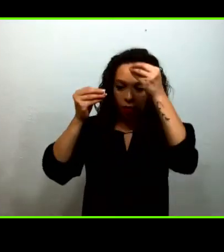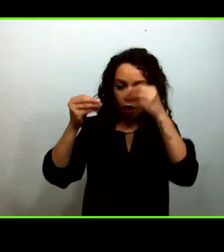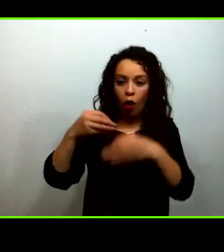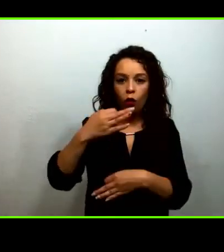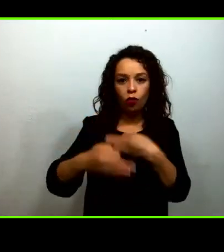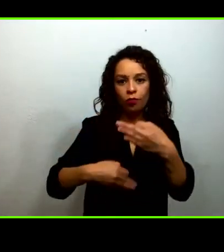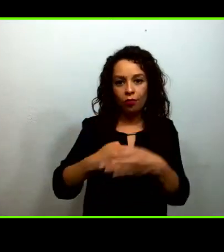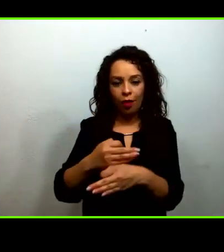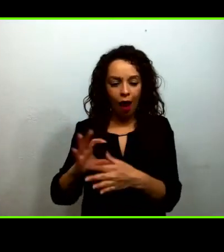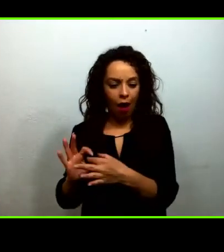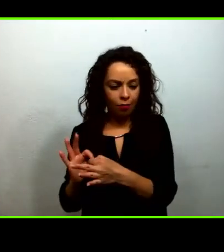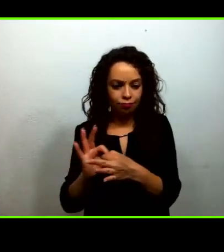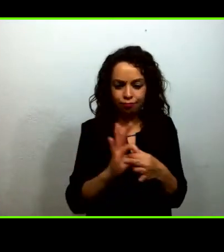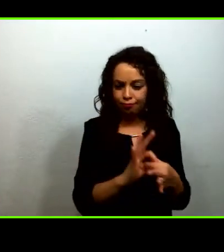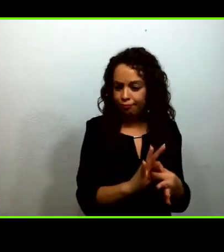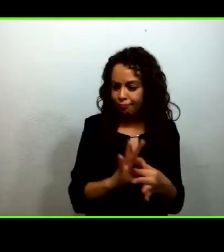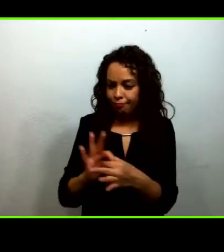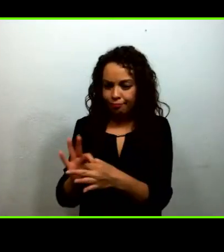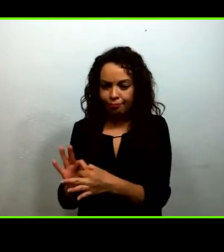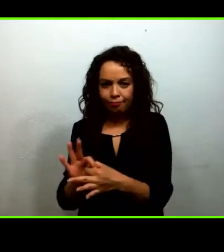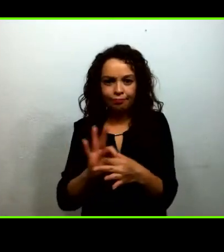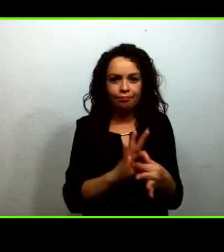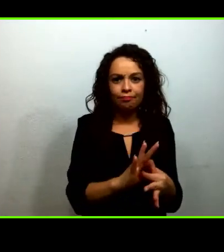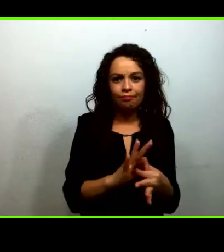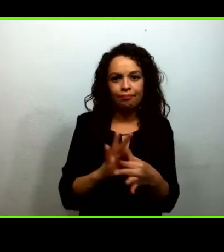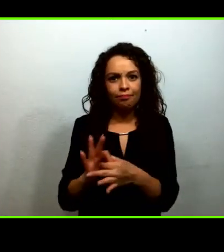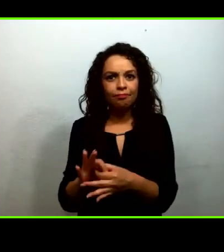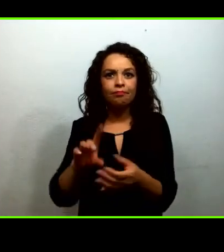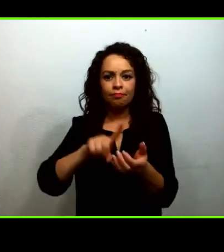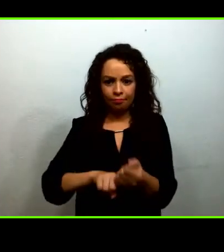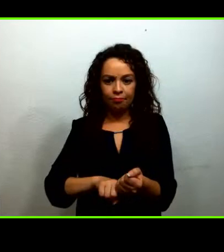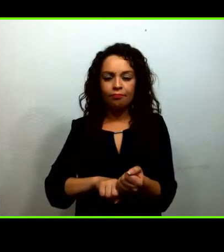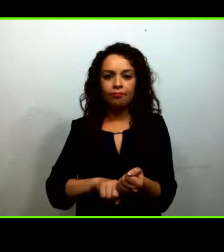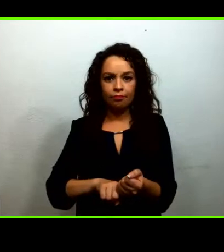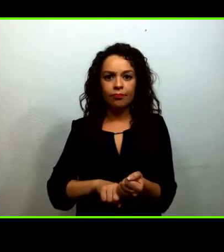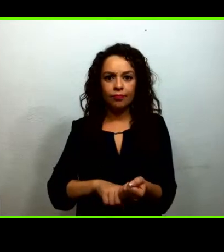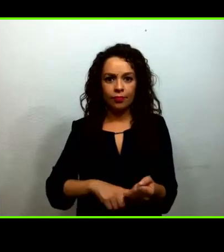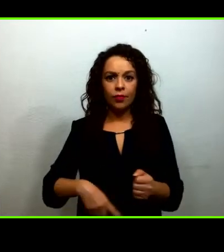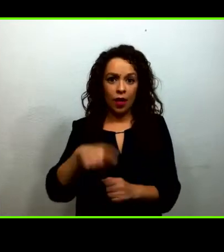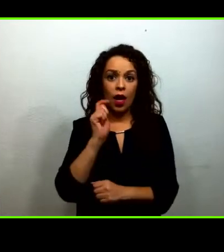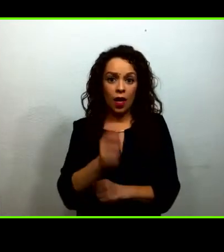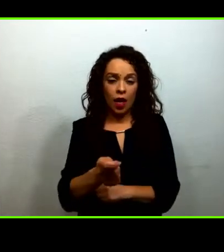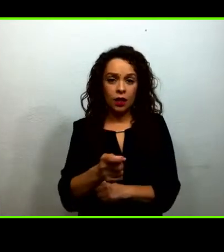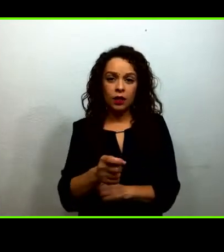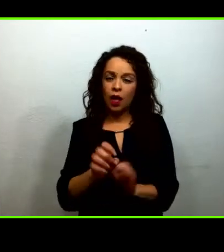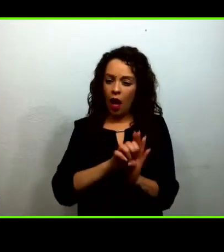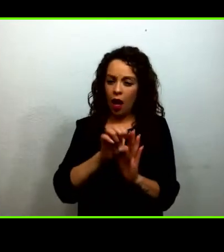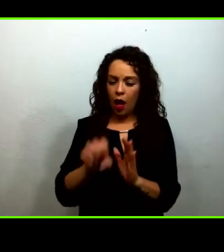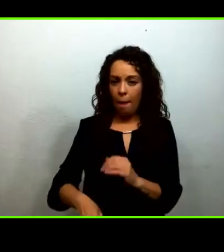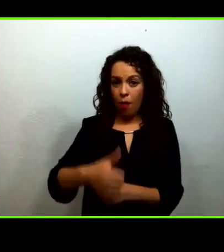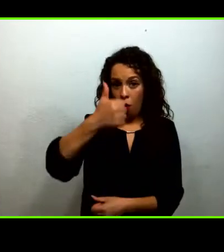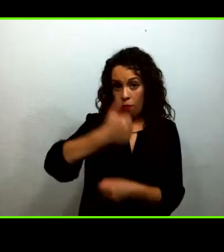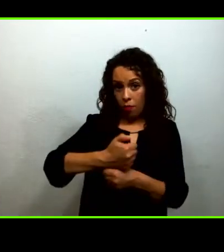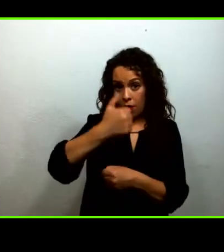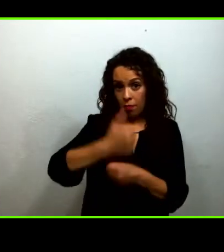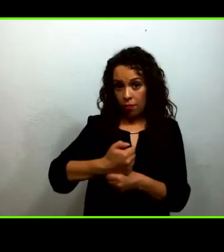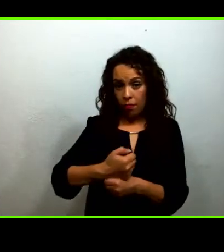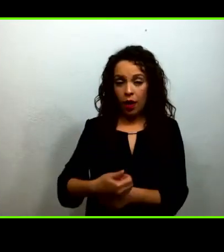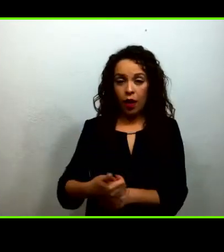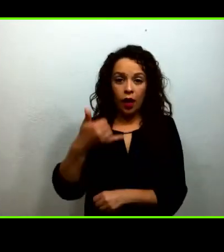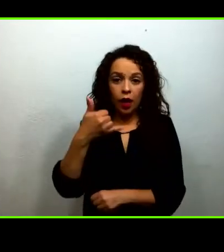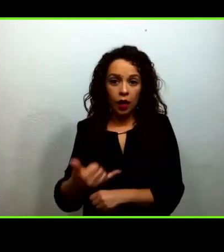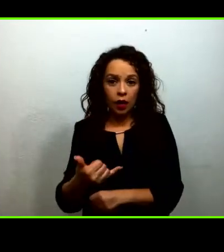articulación entre primaria y telesecundaria. Esta es, digamos, la